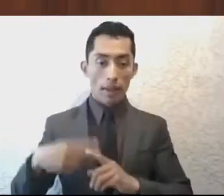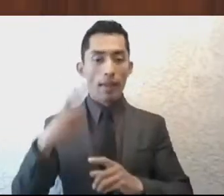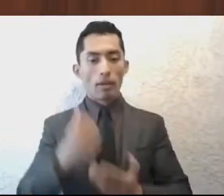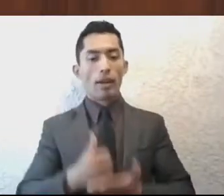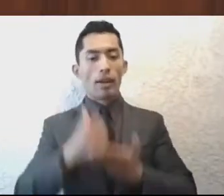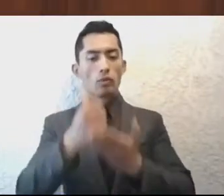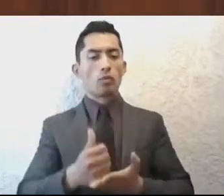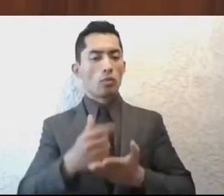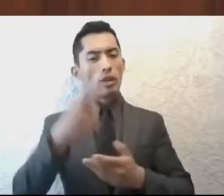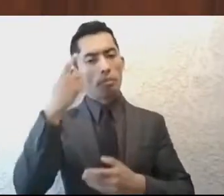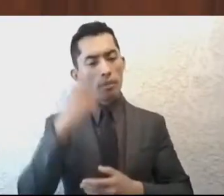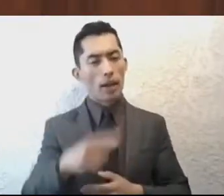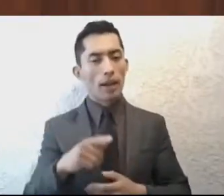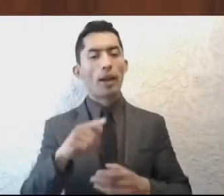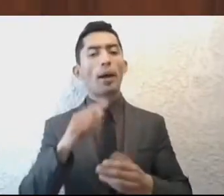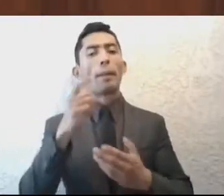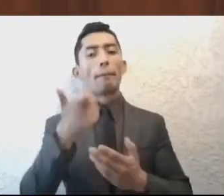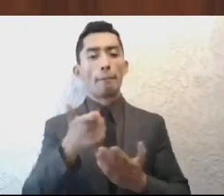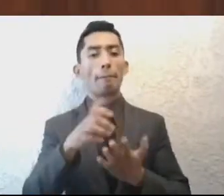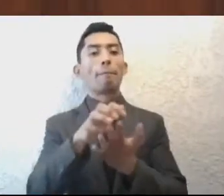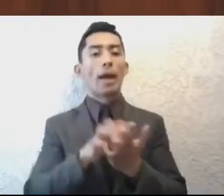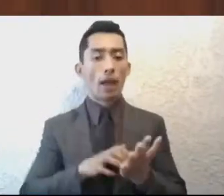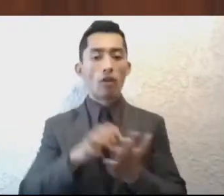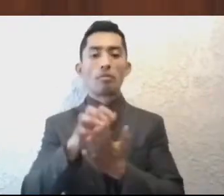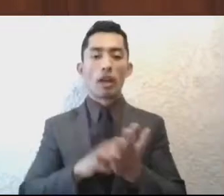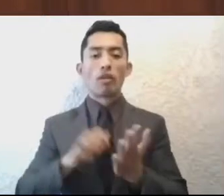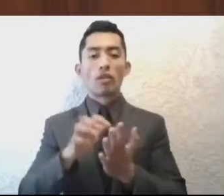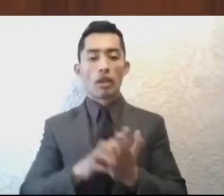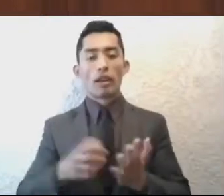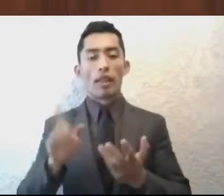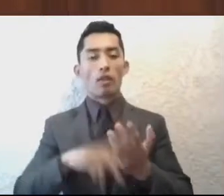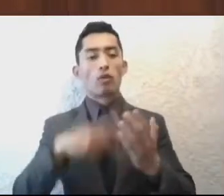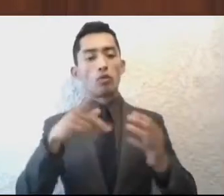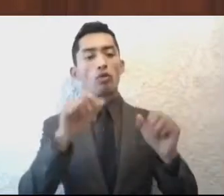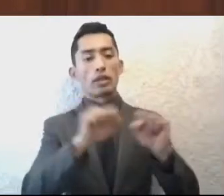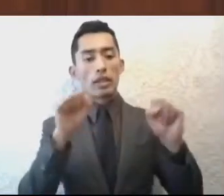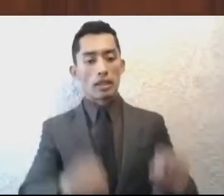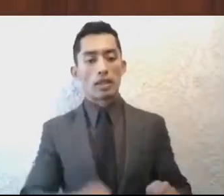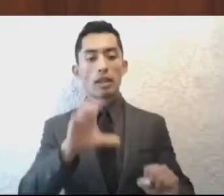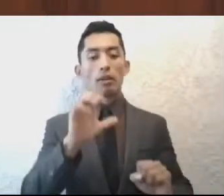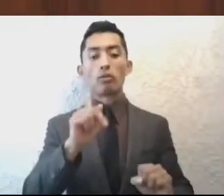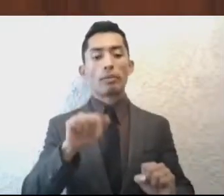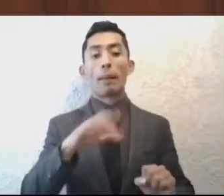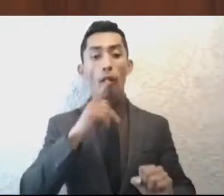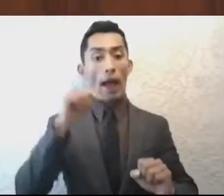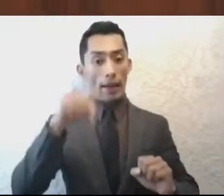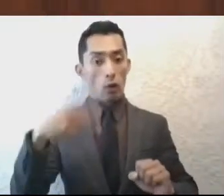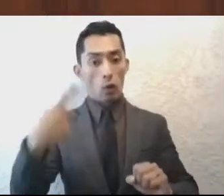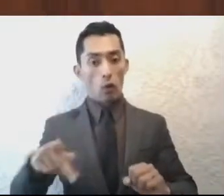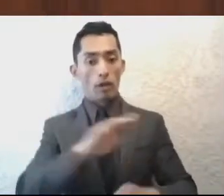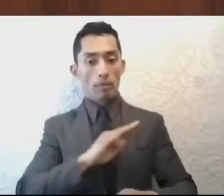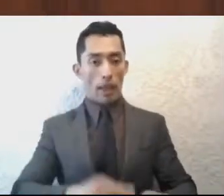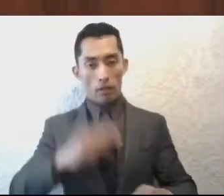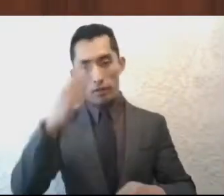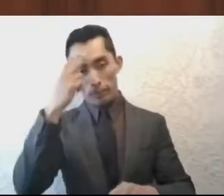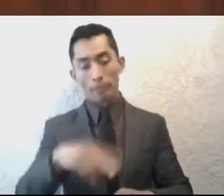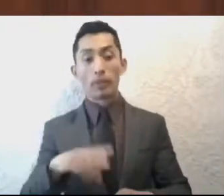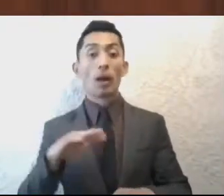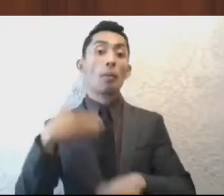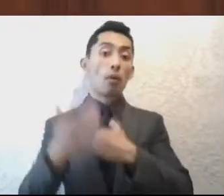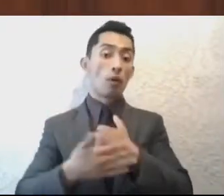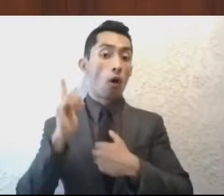reducciones importantes en el consumo de agua del sistema Kutzamala. Ahora, como alternativas de largo plazo para